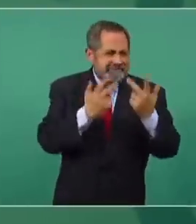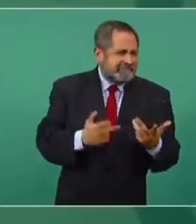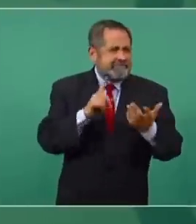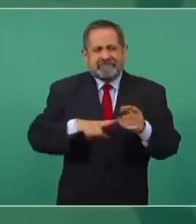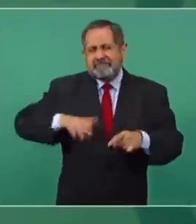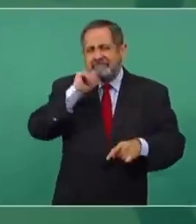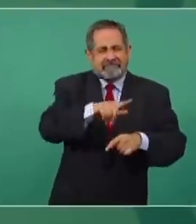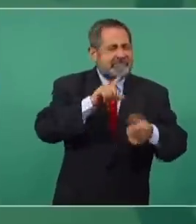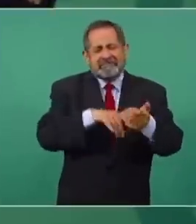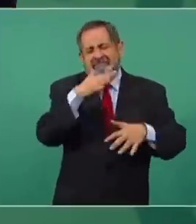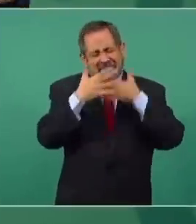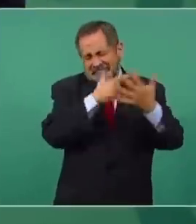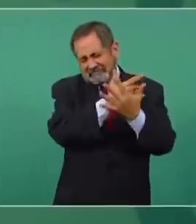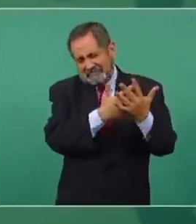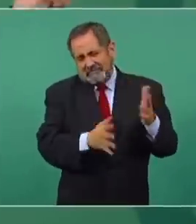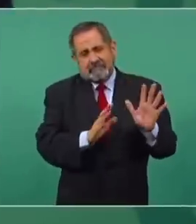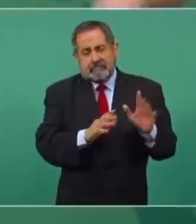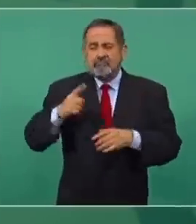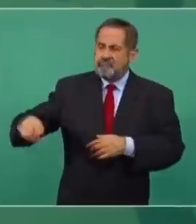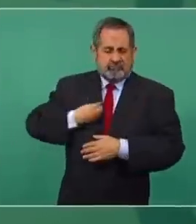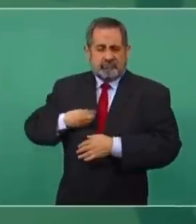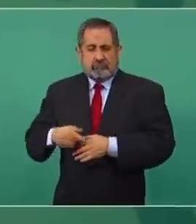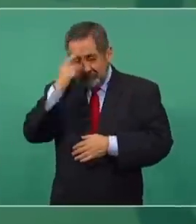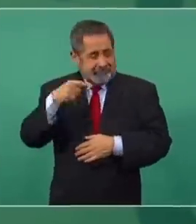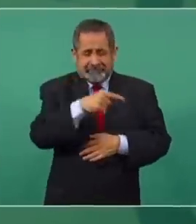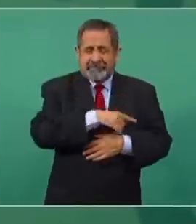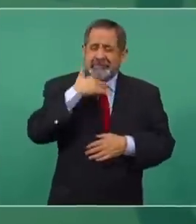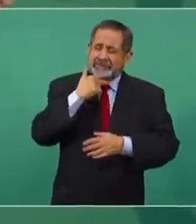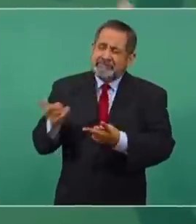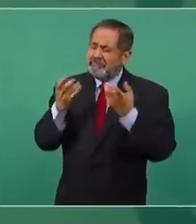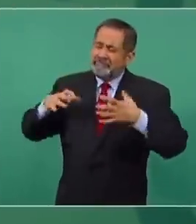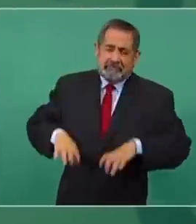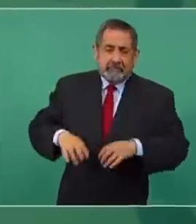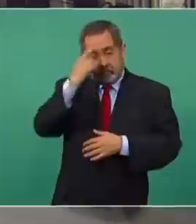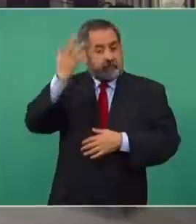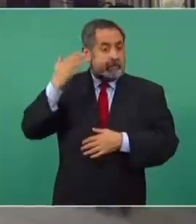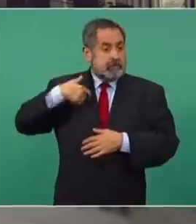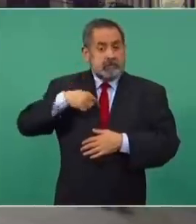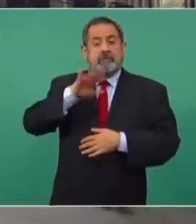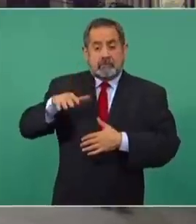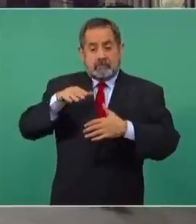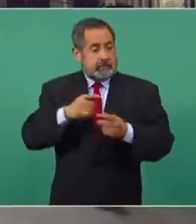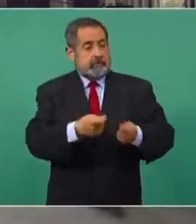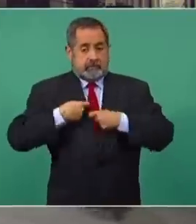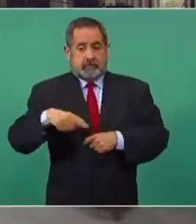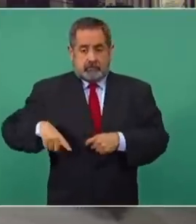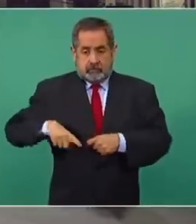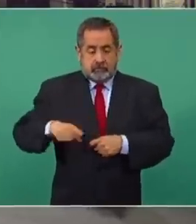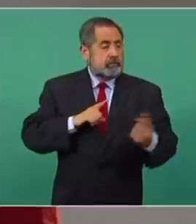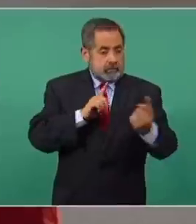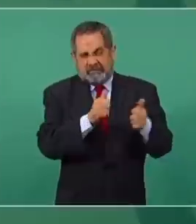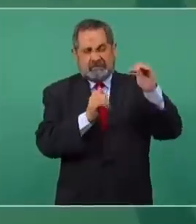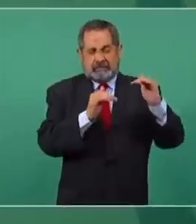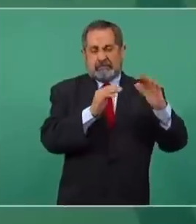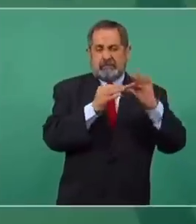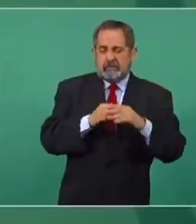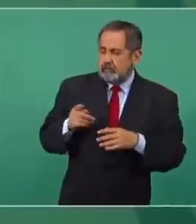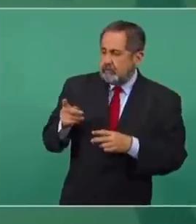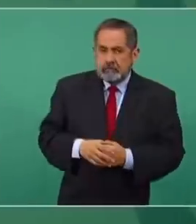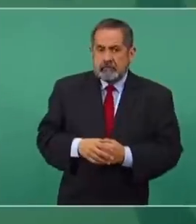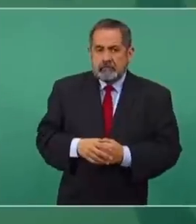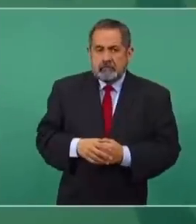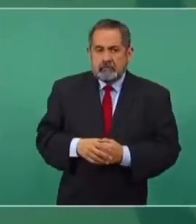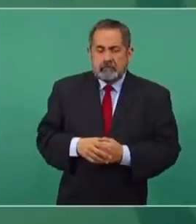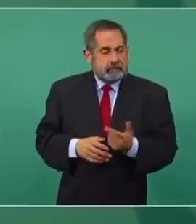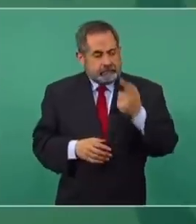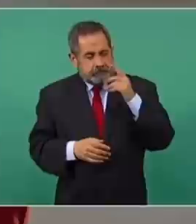y de malos gobiernos y de la corrupción. Esto que estamos hablando, imagínense cuánto saquearon. Cuando iba yo a entrar al gobierno, me dijo uno de los que me iba a entregar. ¿Y cómo le va a hacer?